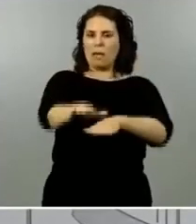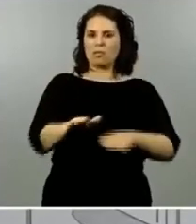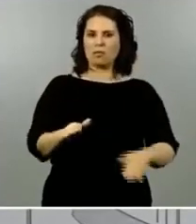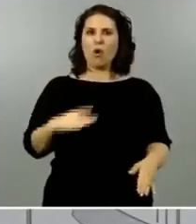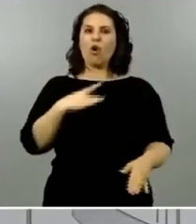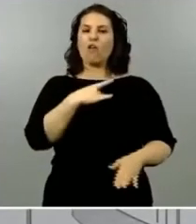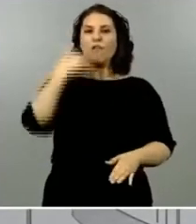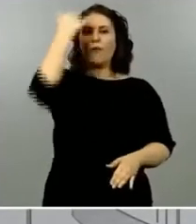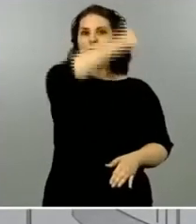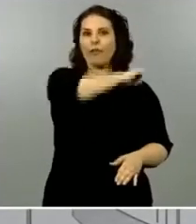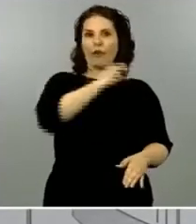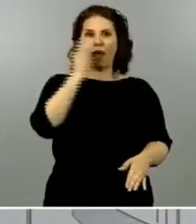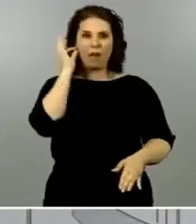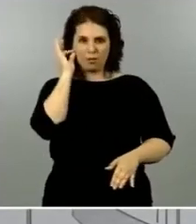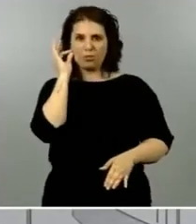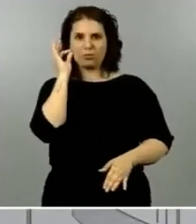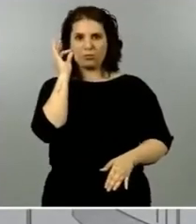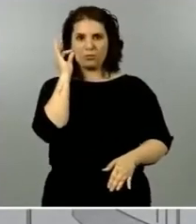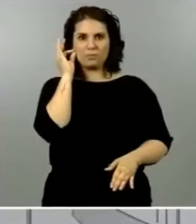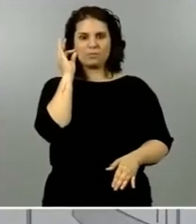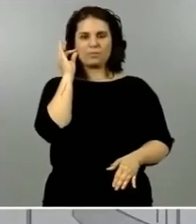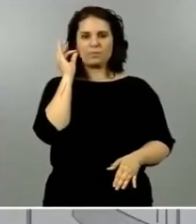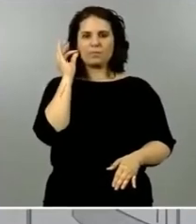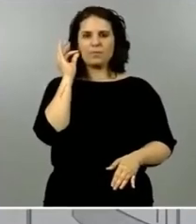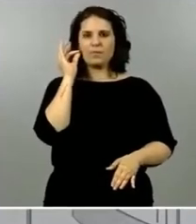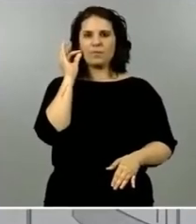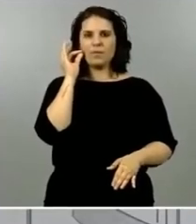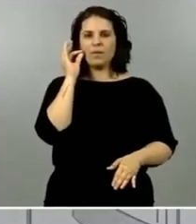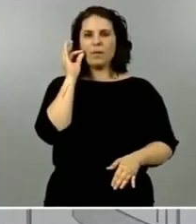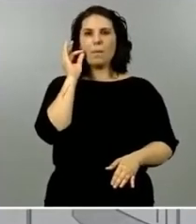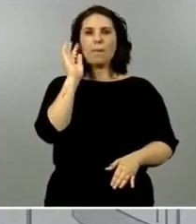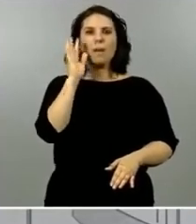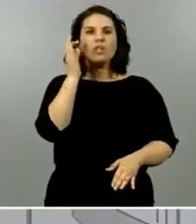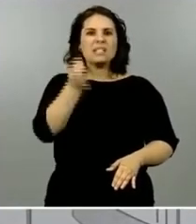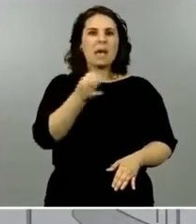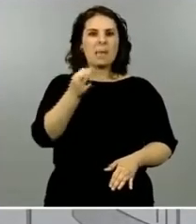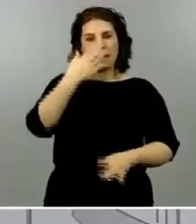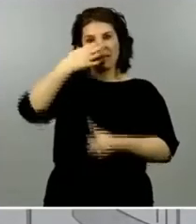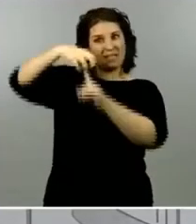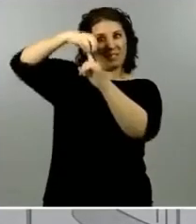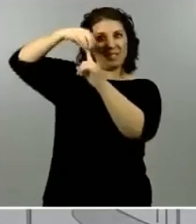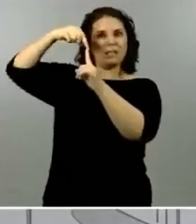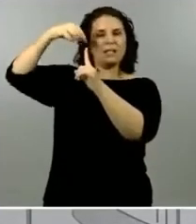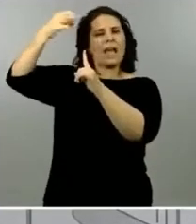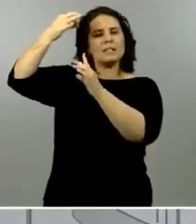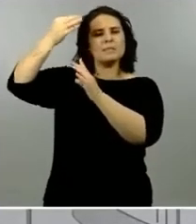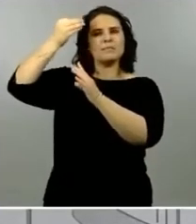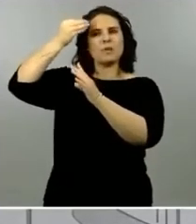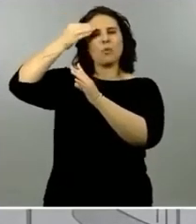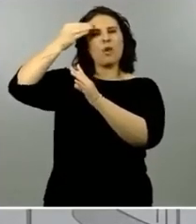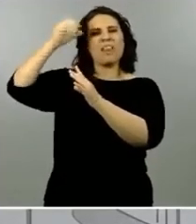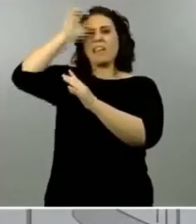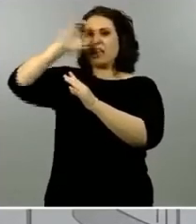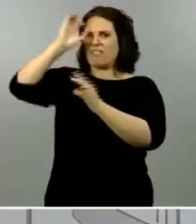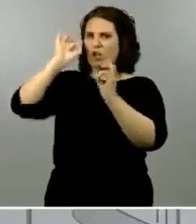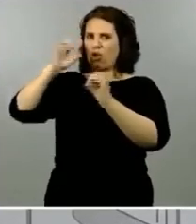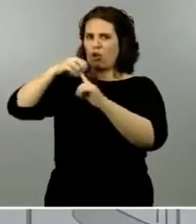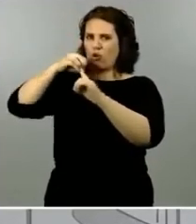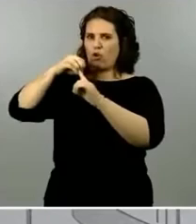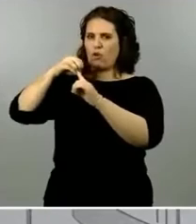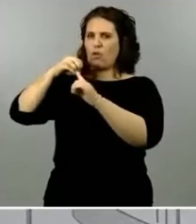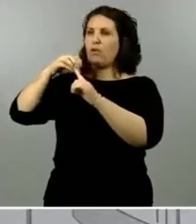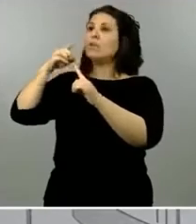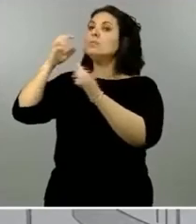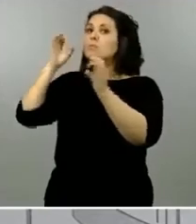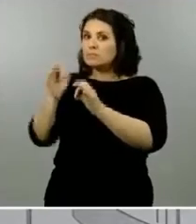siempre bajo la premisa del criterio científico los que elevan la propuesta efectivamente a la decisión política en este último término del